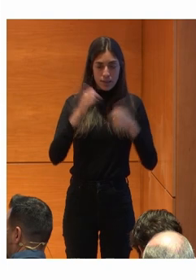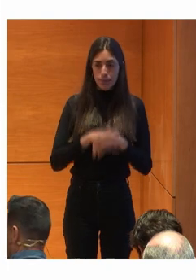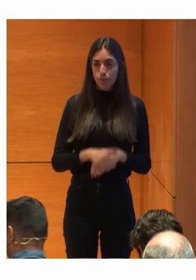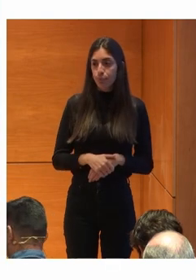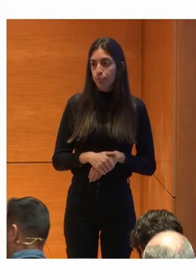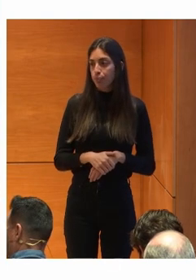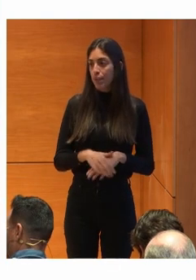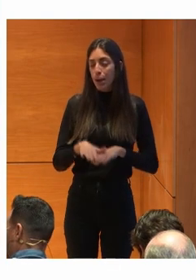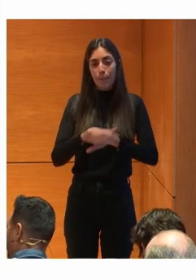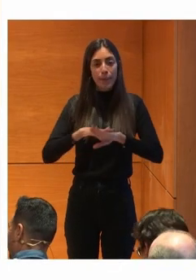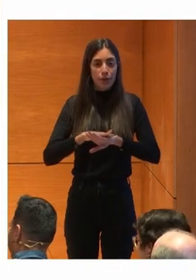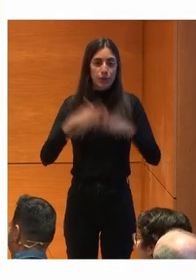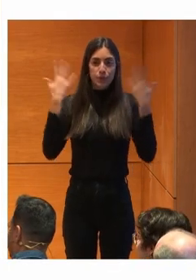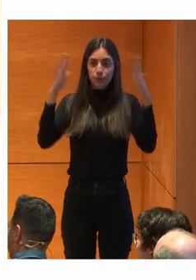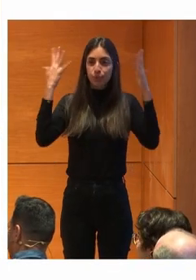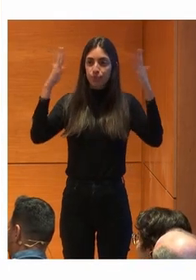Disculpad